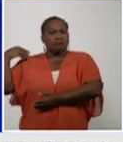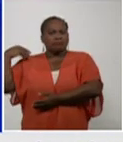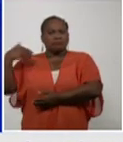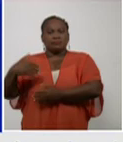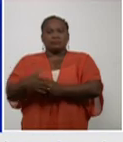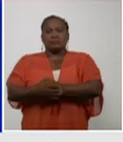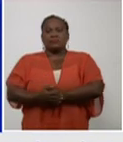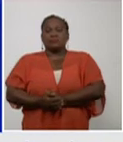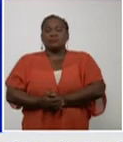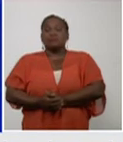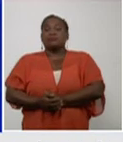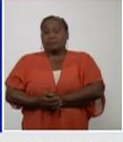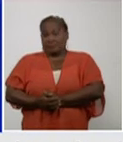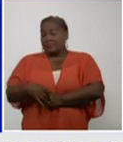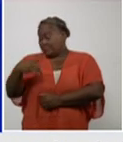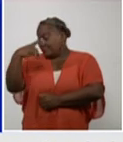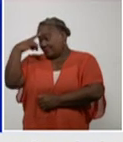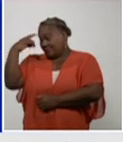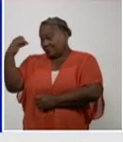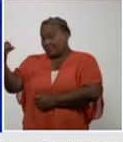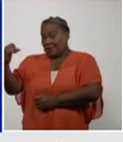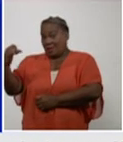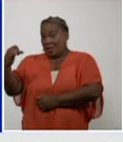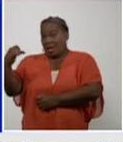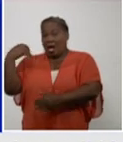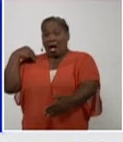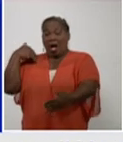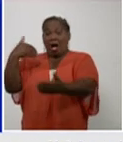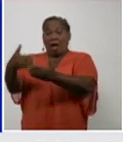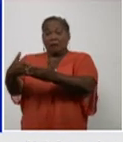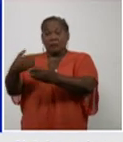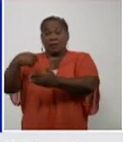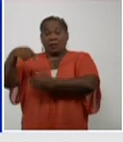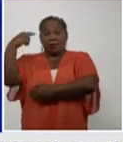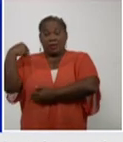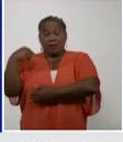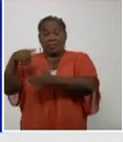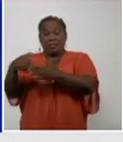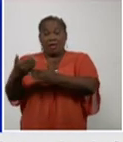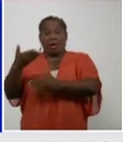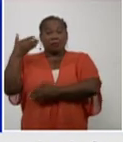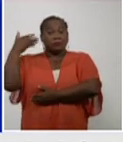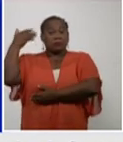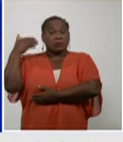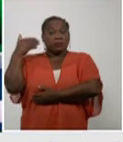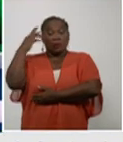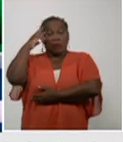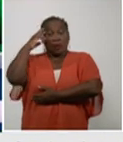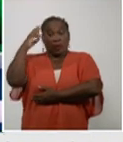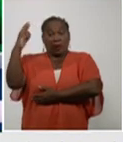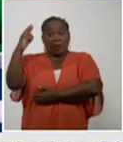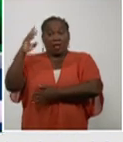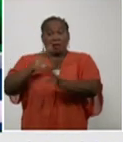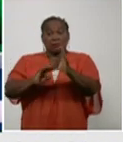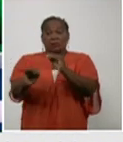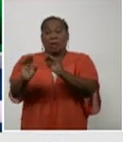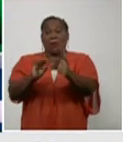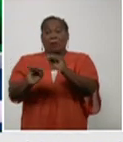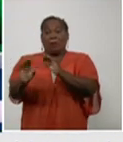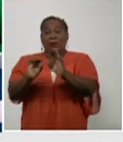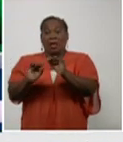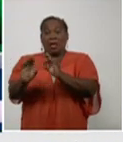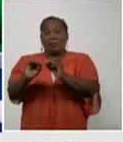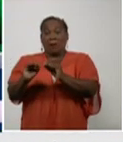Incluso hasta el día de ayer, los días estos anteriores. Acuérdate que habíamos estado hablando aquí de medio